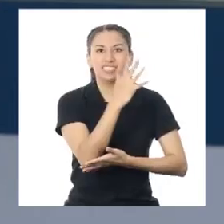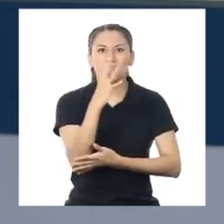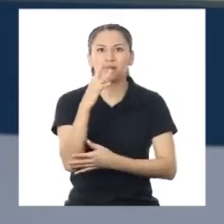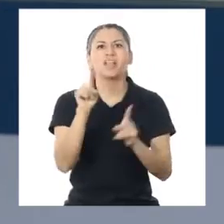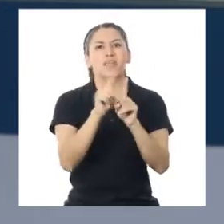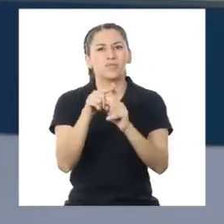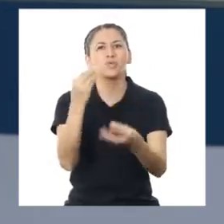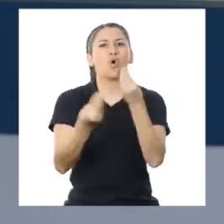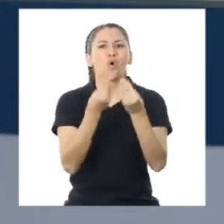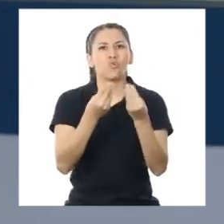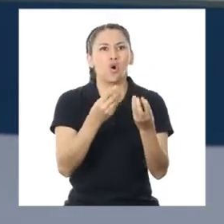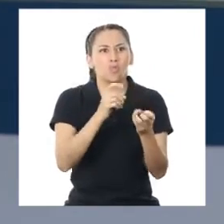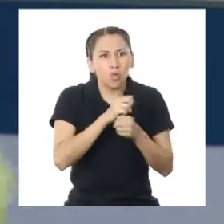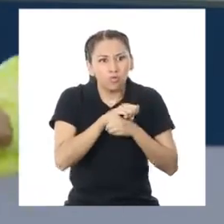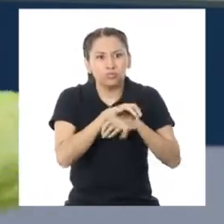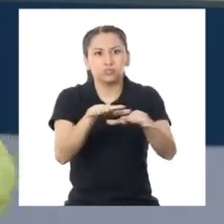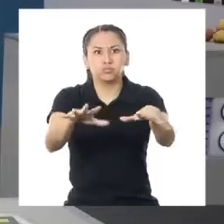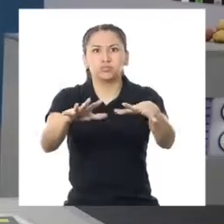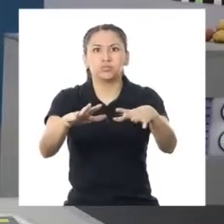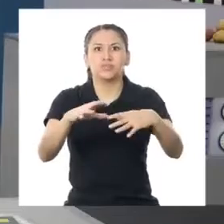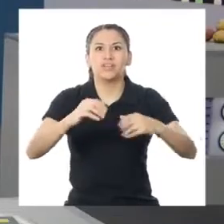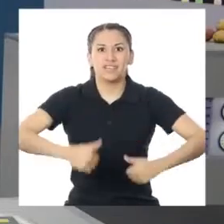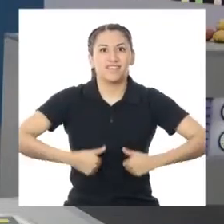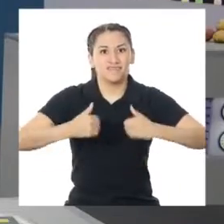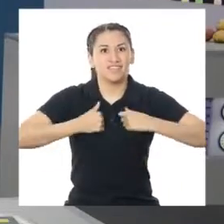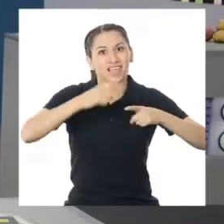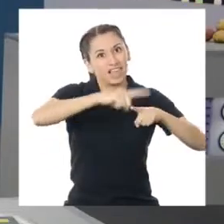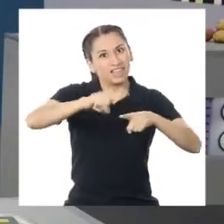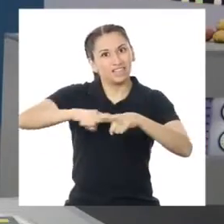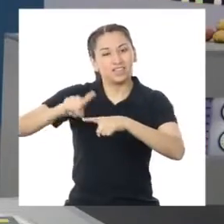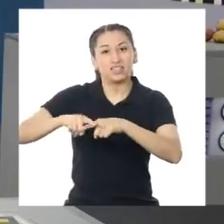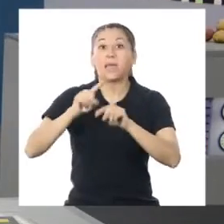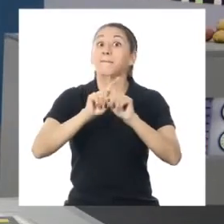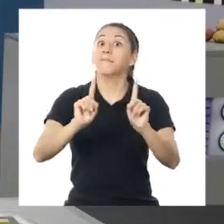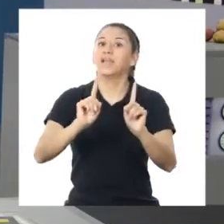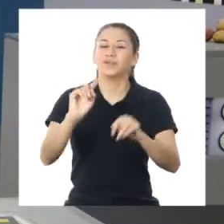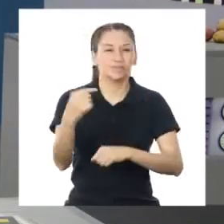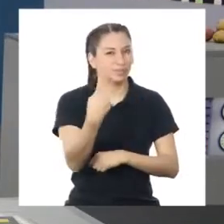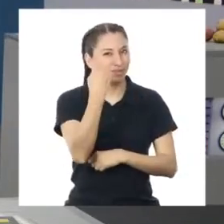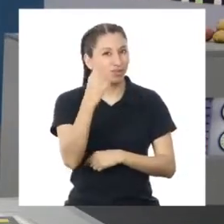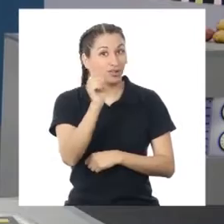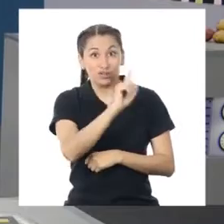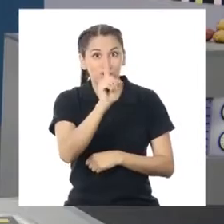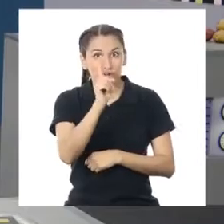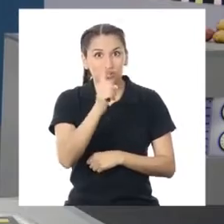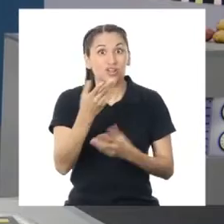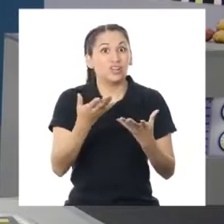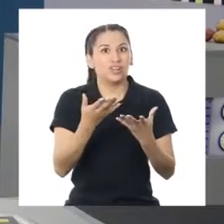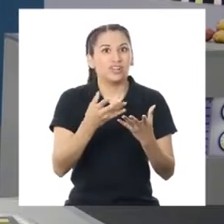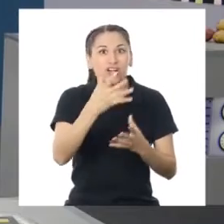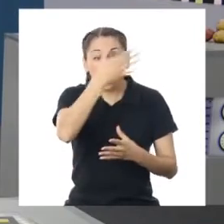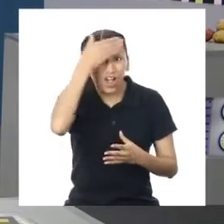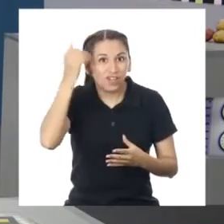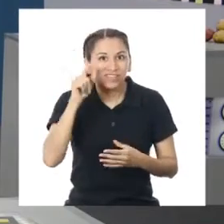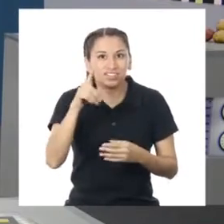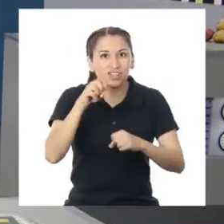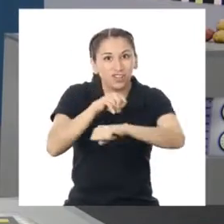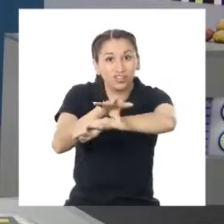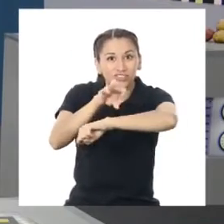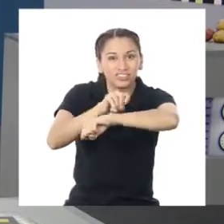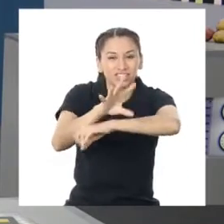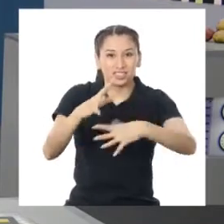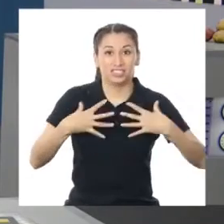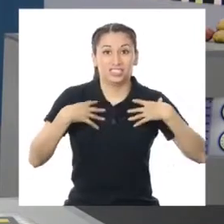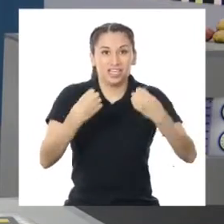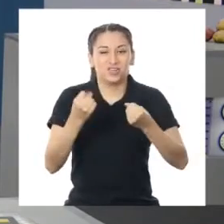nuestra biodiversidad. ¡Pero primero, no se pierdan de estos consejos de salud de